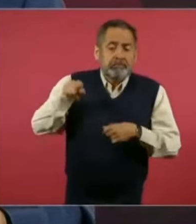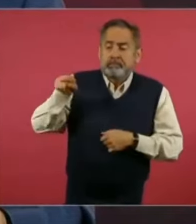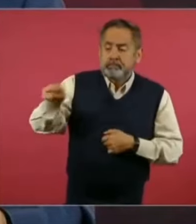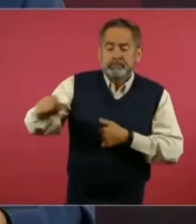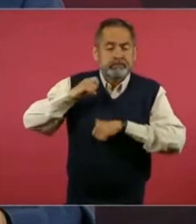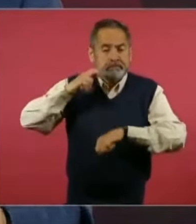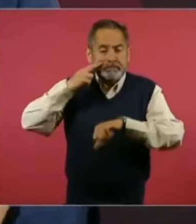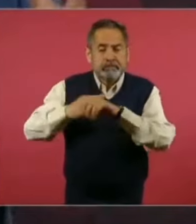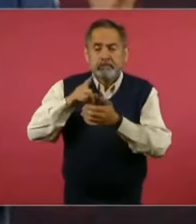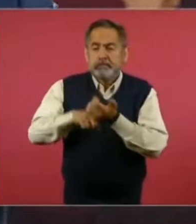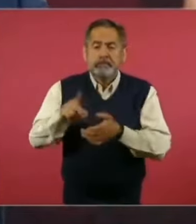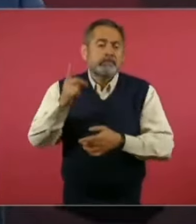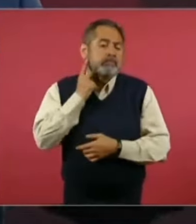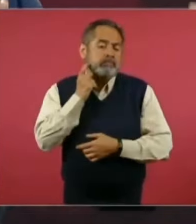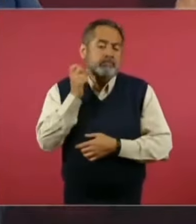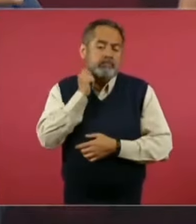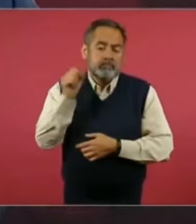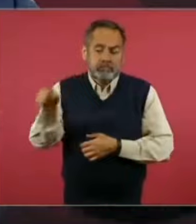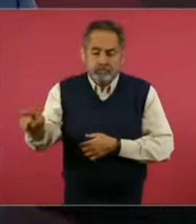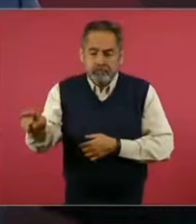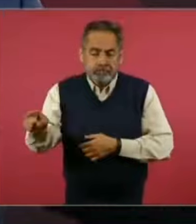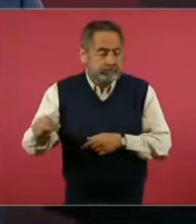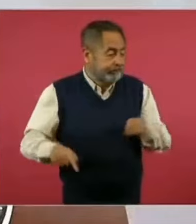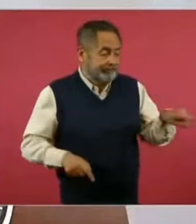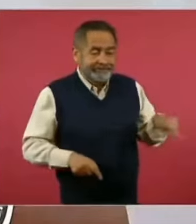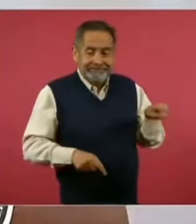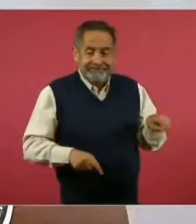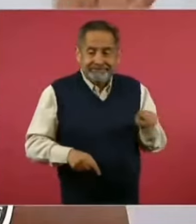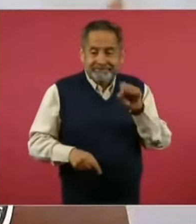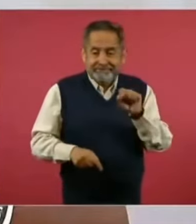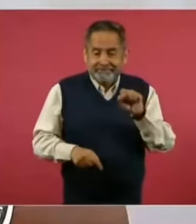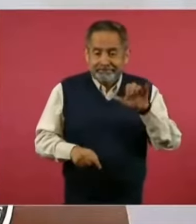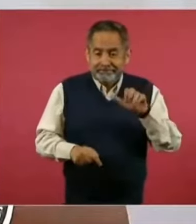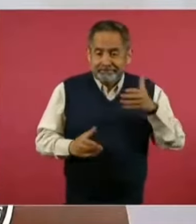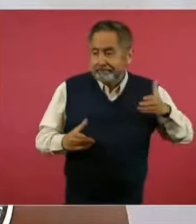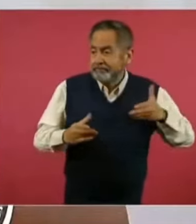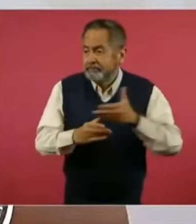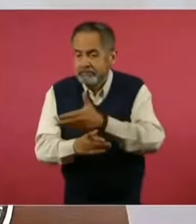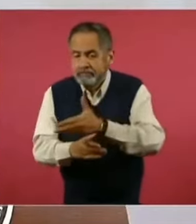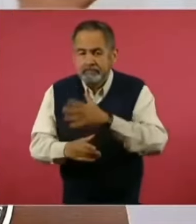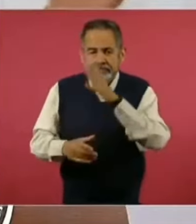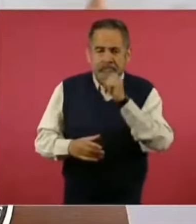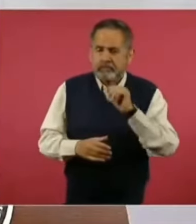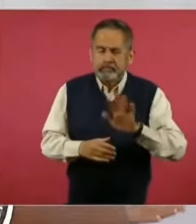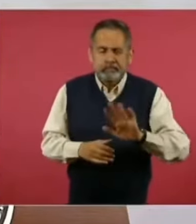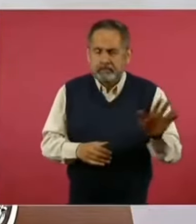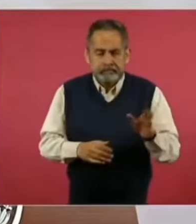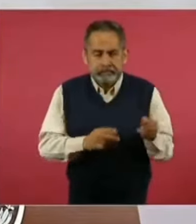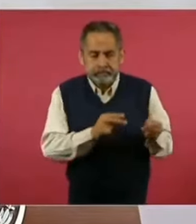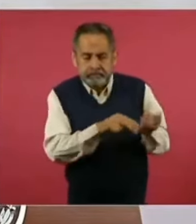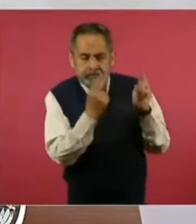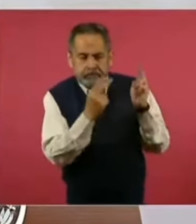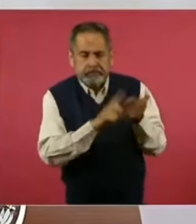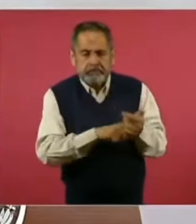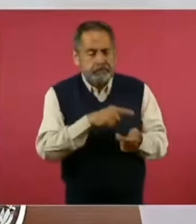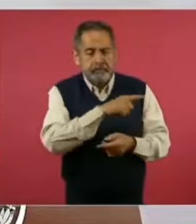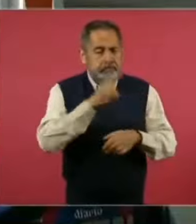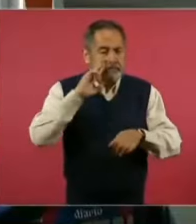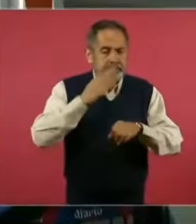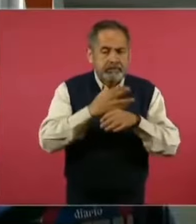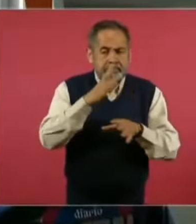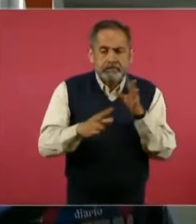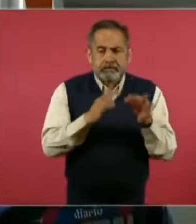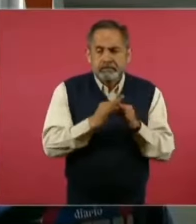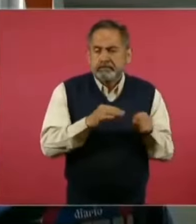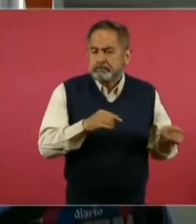No puede hacerlo el Poder Judicial, no es esa su